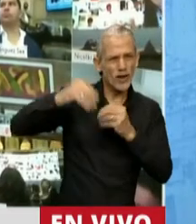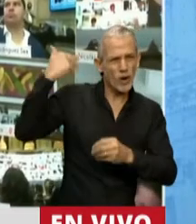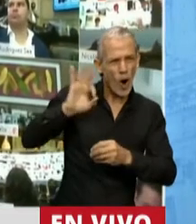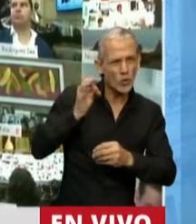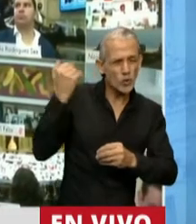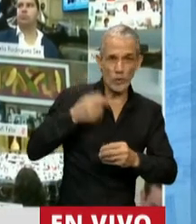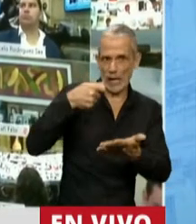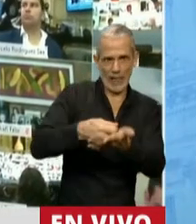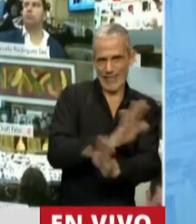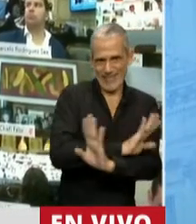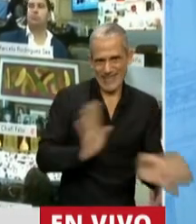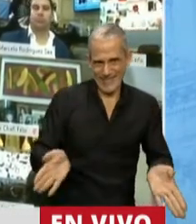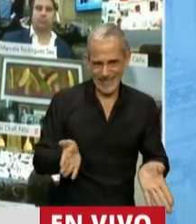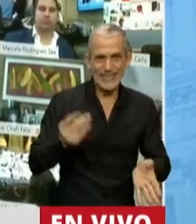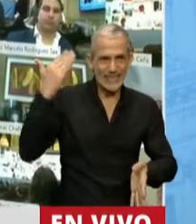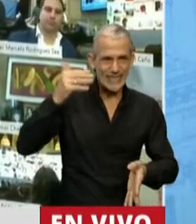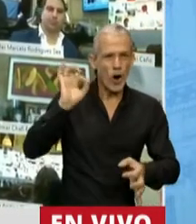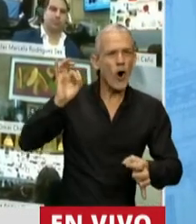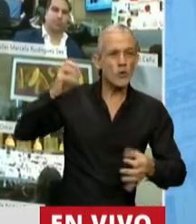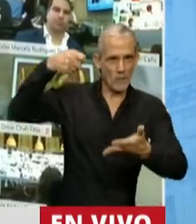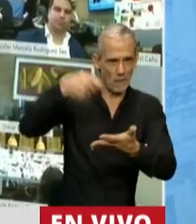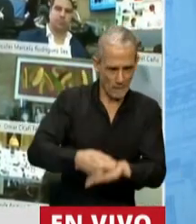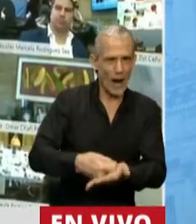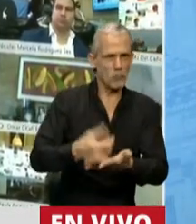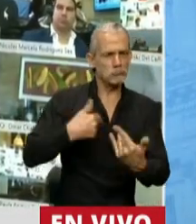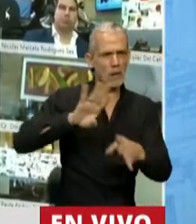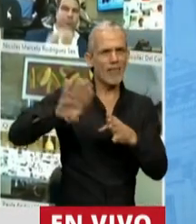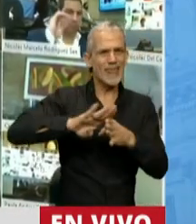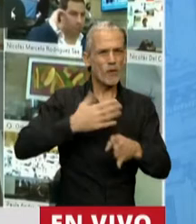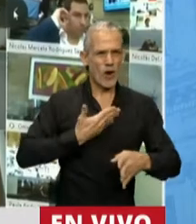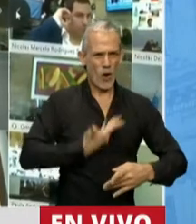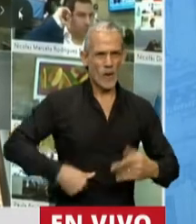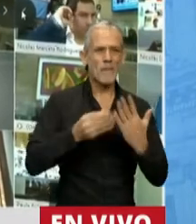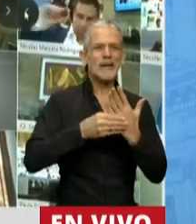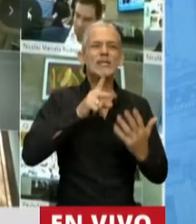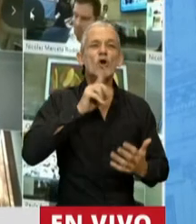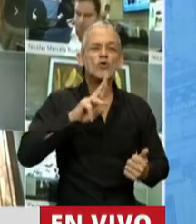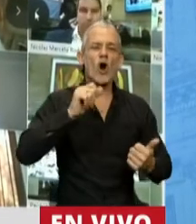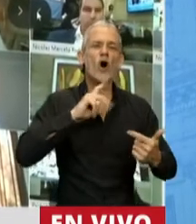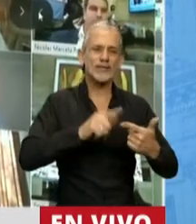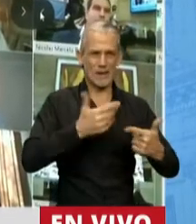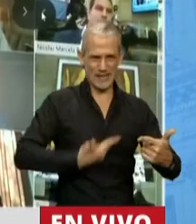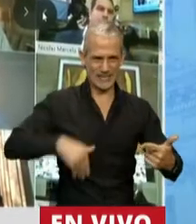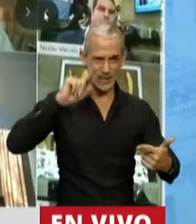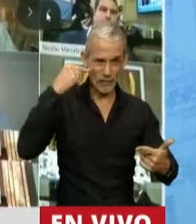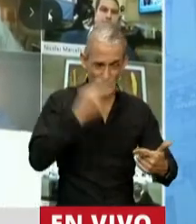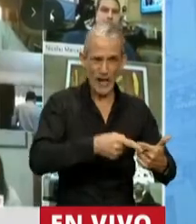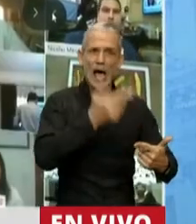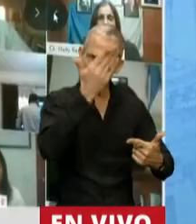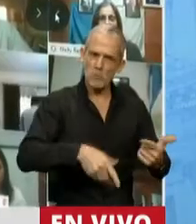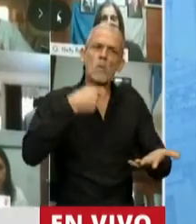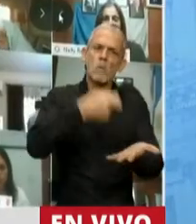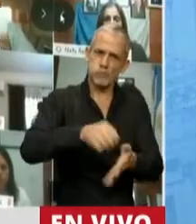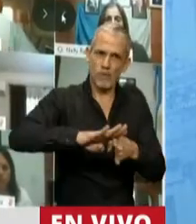eso no se pagó más. Se pagó entonces la deuda. Nuestro gobierno, el Ministro Trota, el Presidente Fernández, pagaron